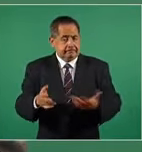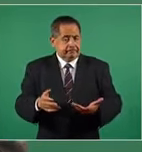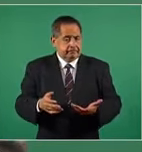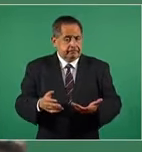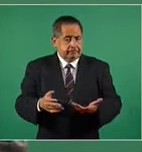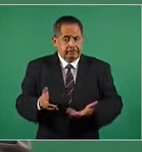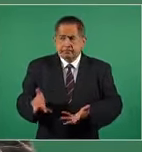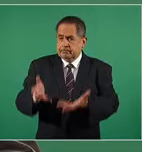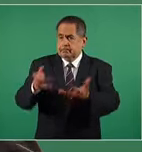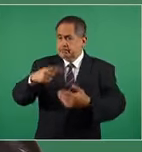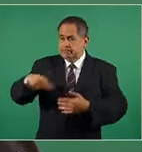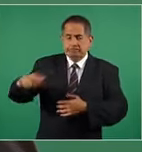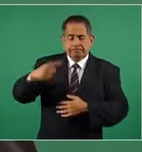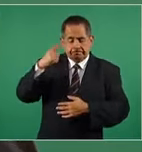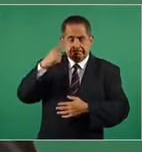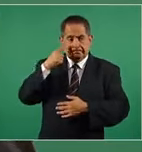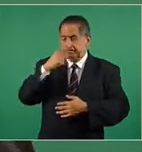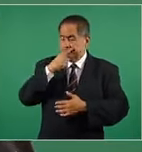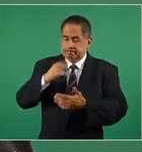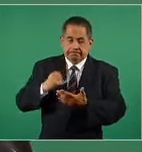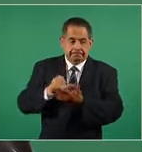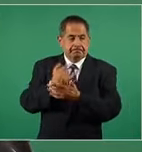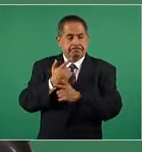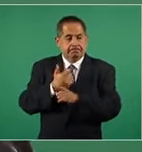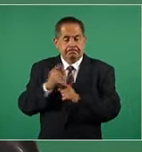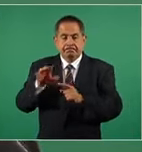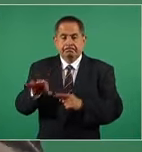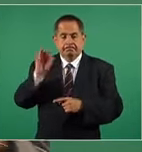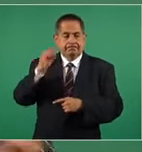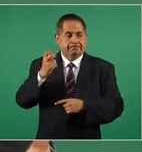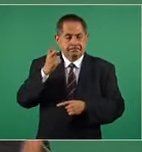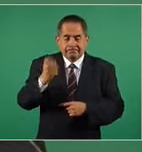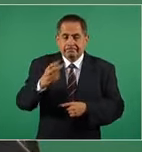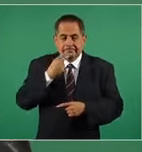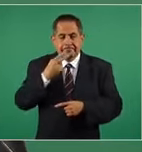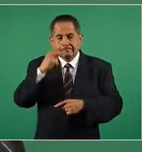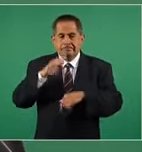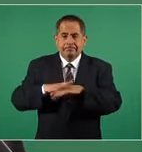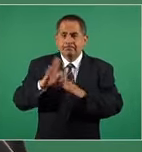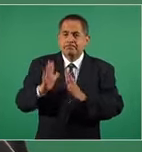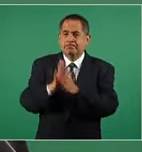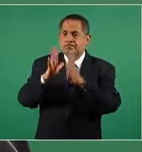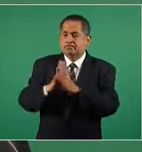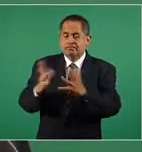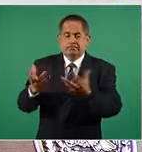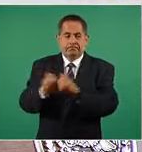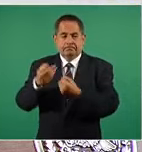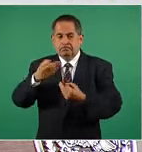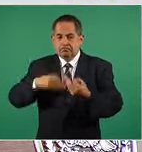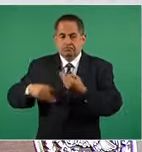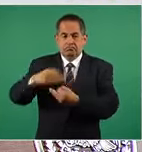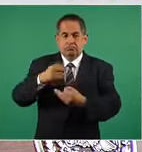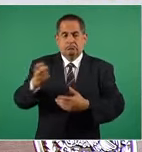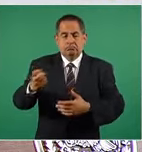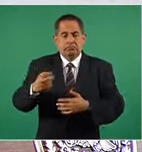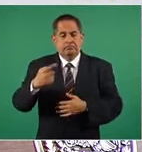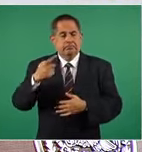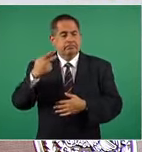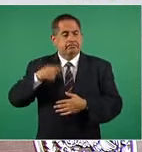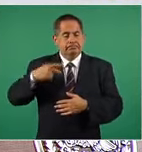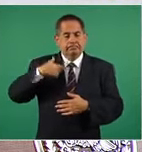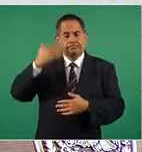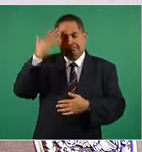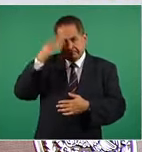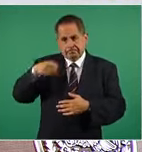alentar la democracia, es alentar la participación de los ciudadanos para que sea el pueblo el que